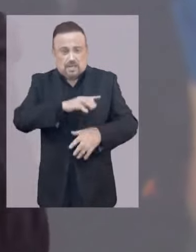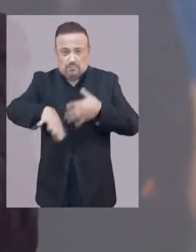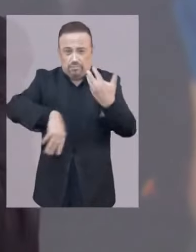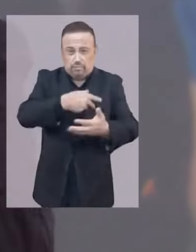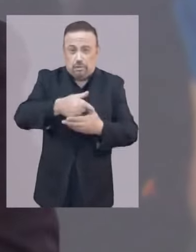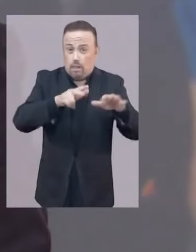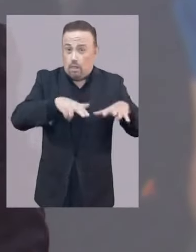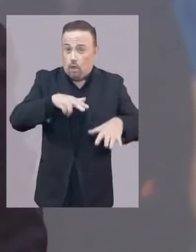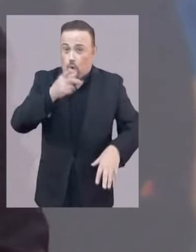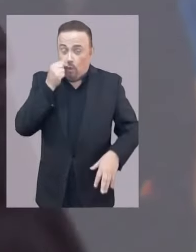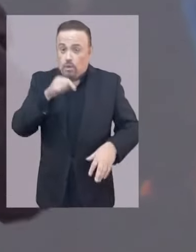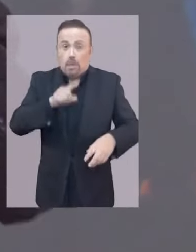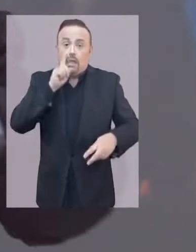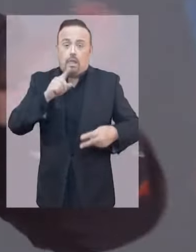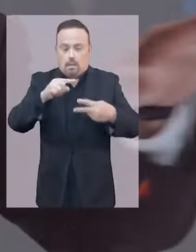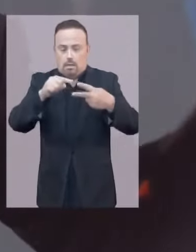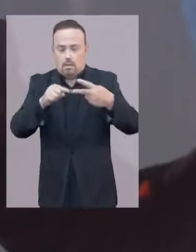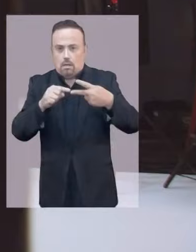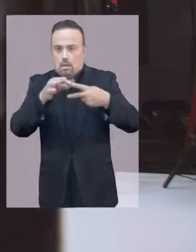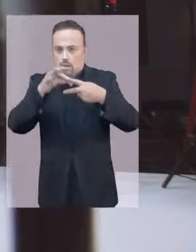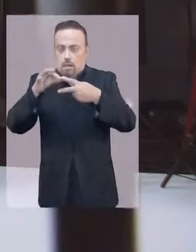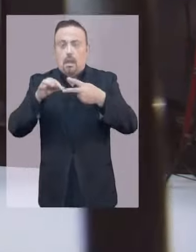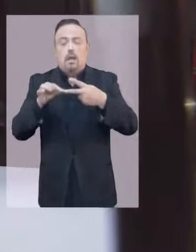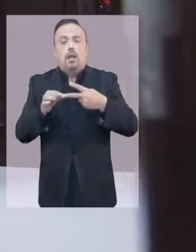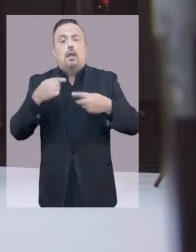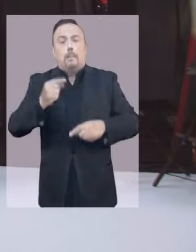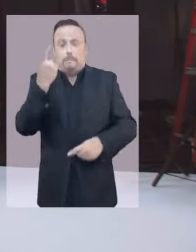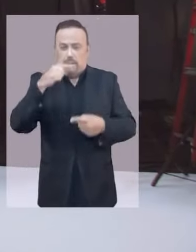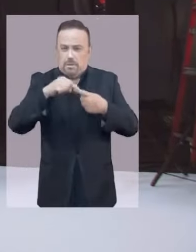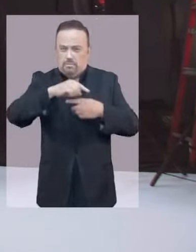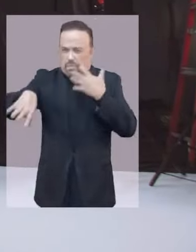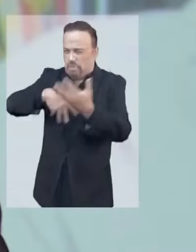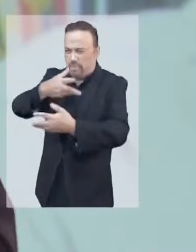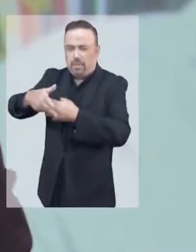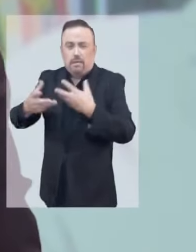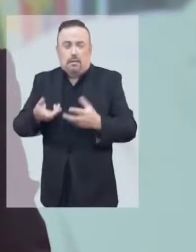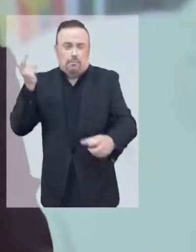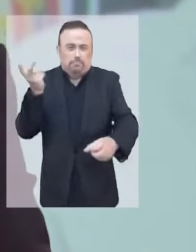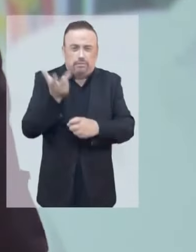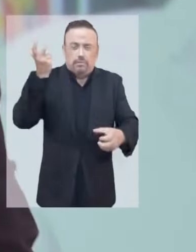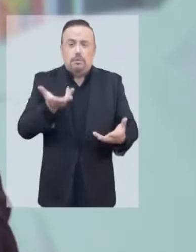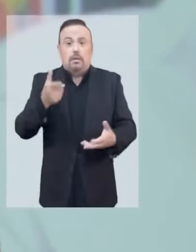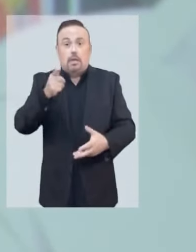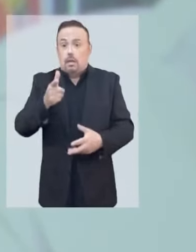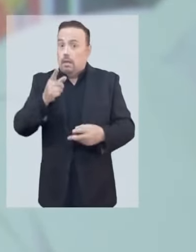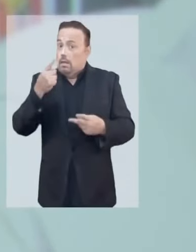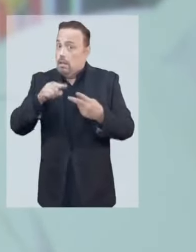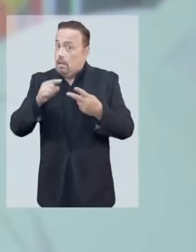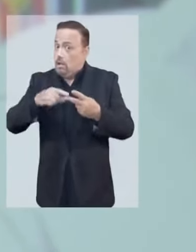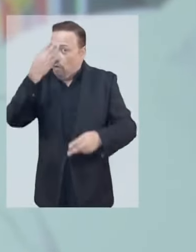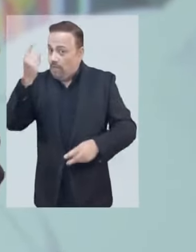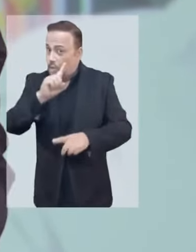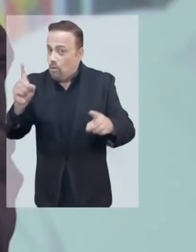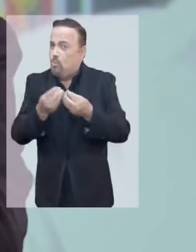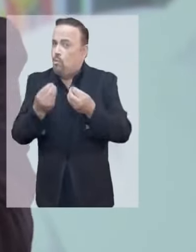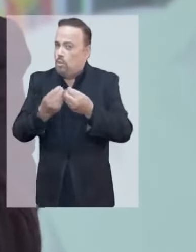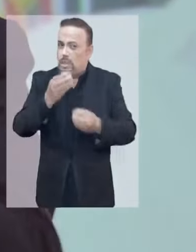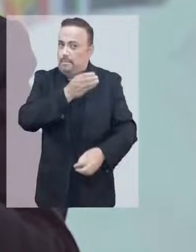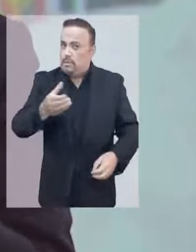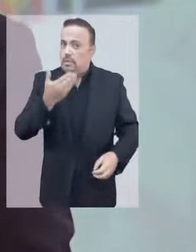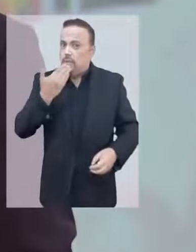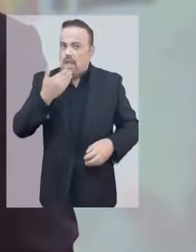social tiene dos componentes. Por un lado la violencia, pero no se nos olvide que también hubo miles de personas